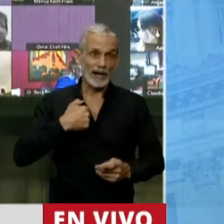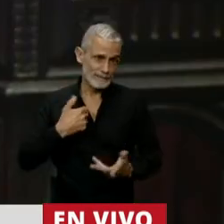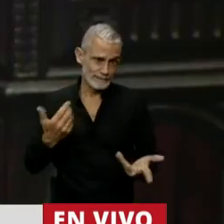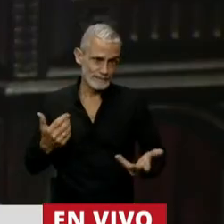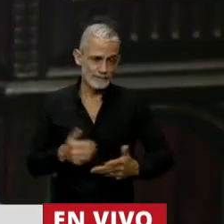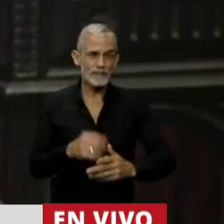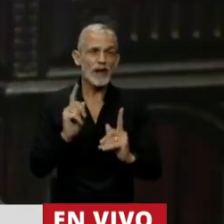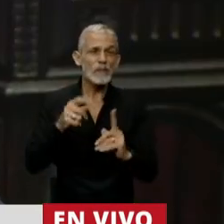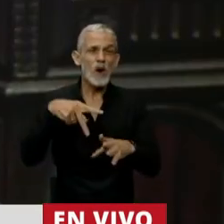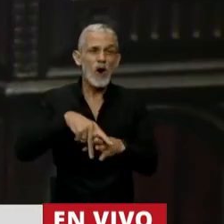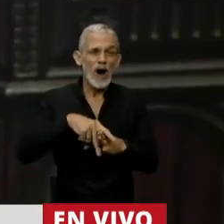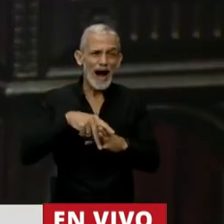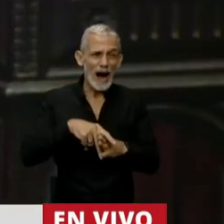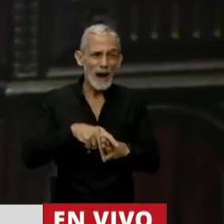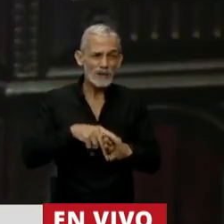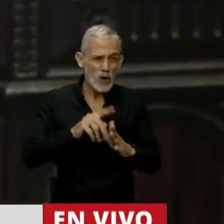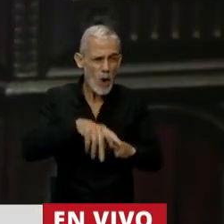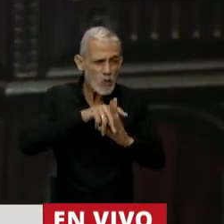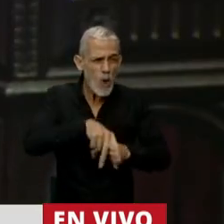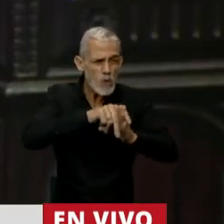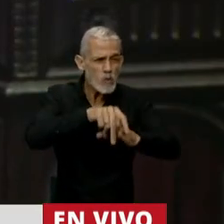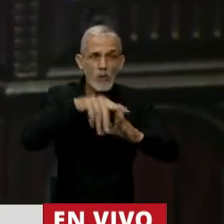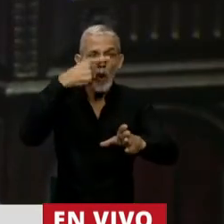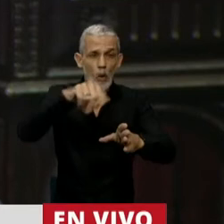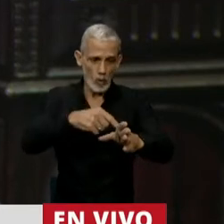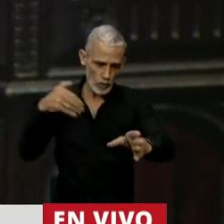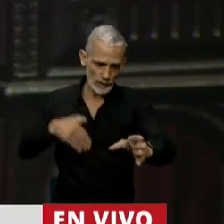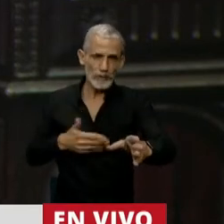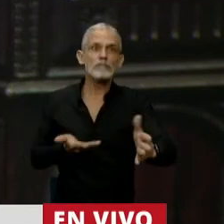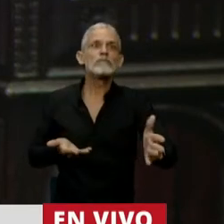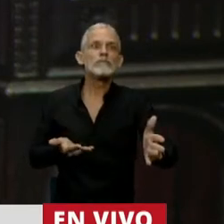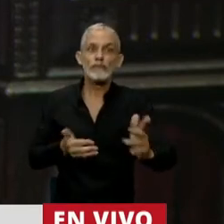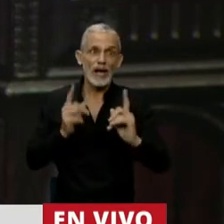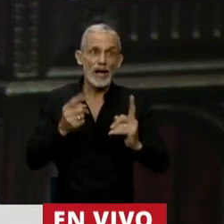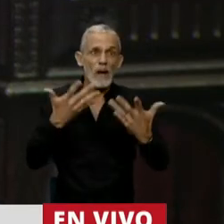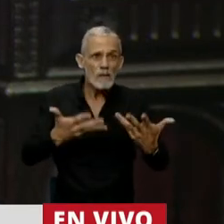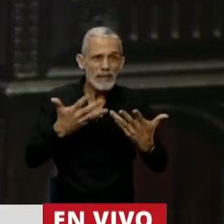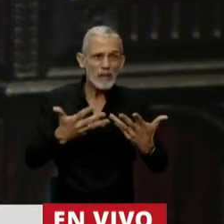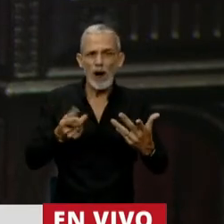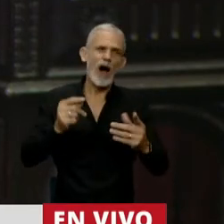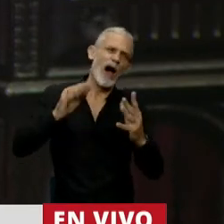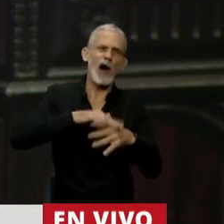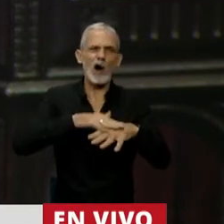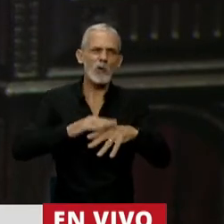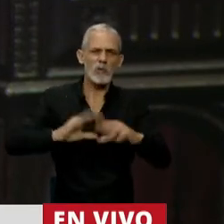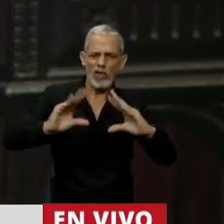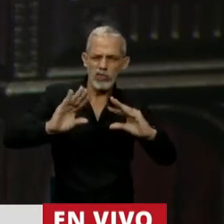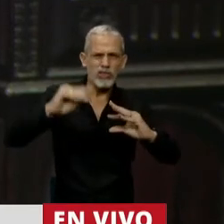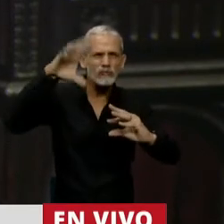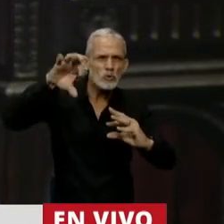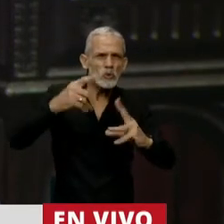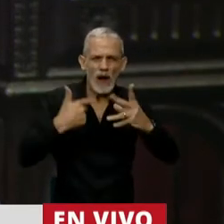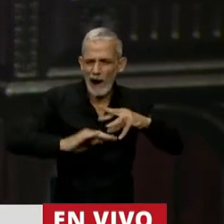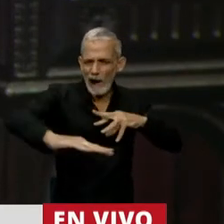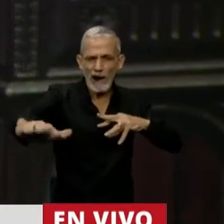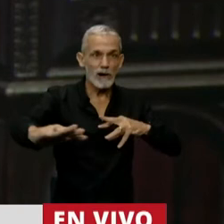mismo que si un caballo corre pista pesada y sale último, y bueno, no sé, no se vea, pero la pista estaba pesada para todo lo que corría. Para